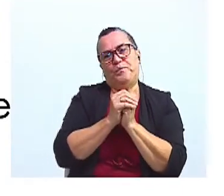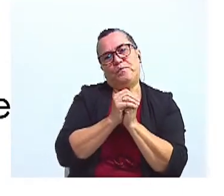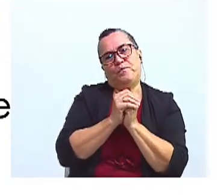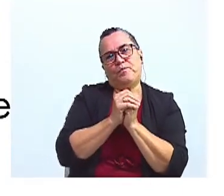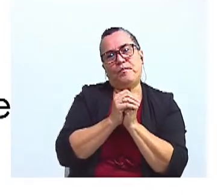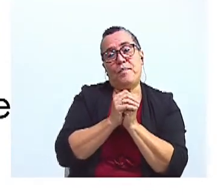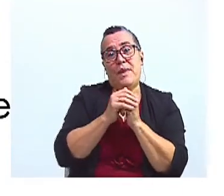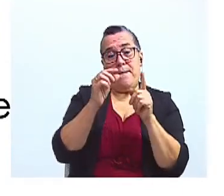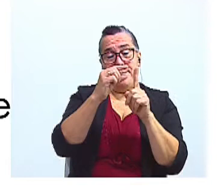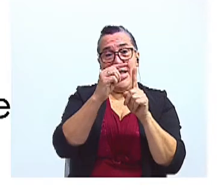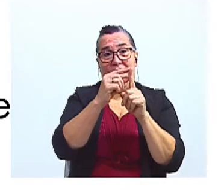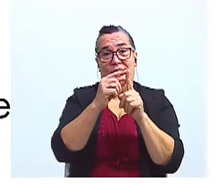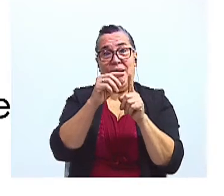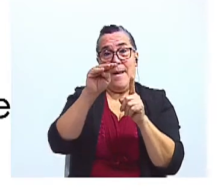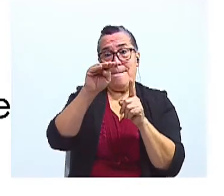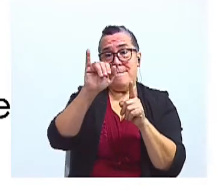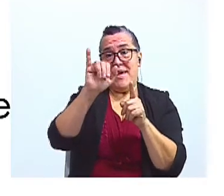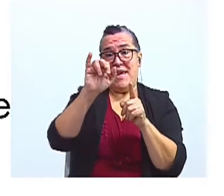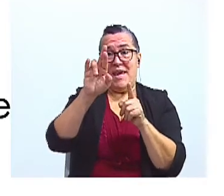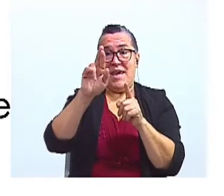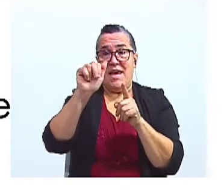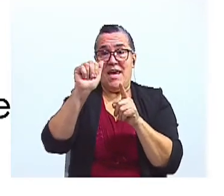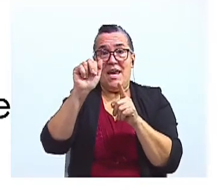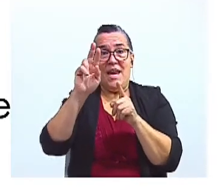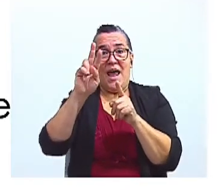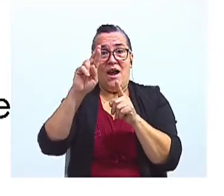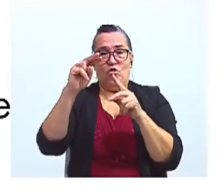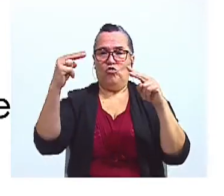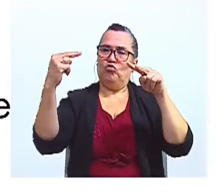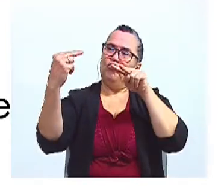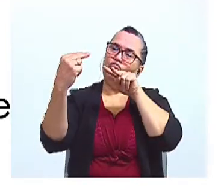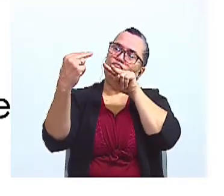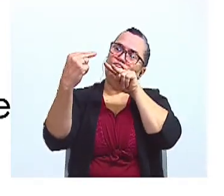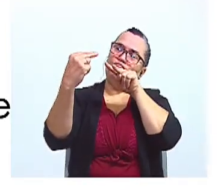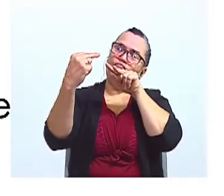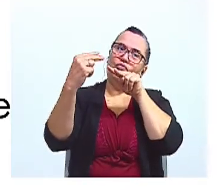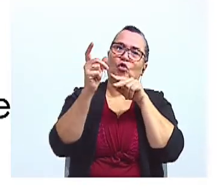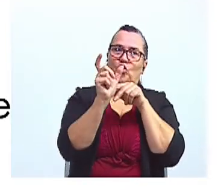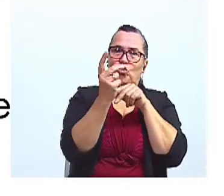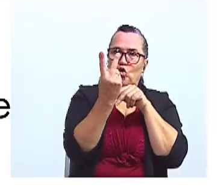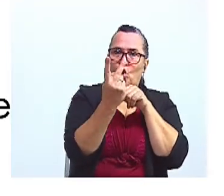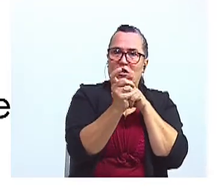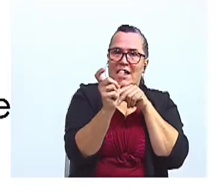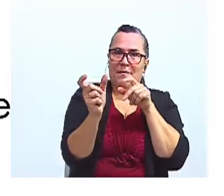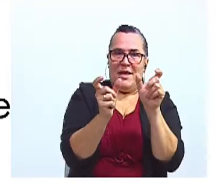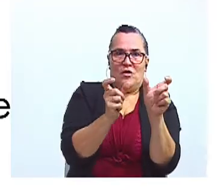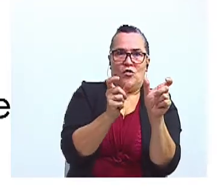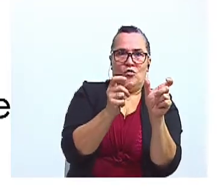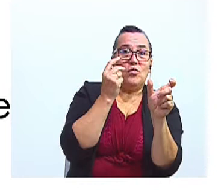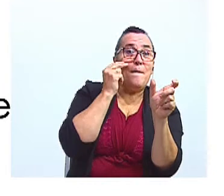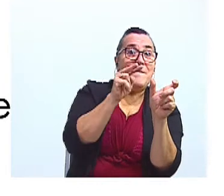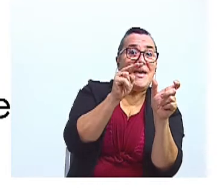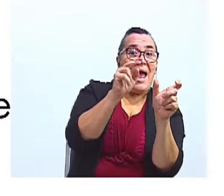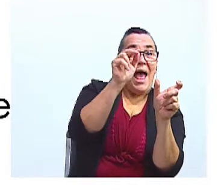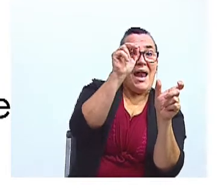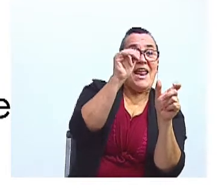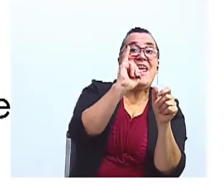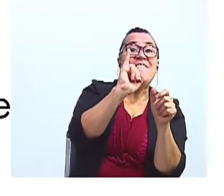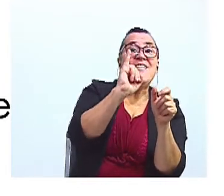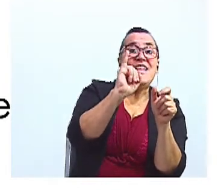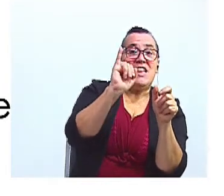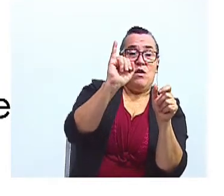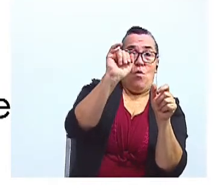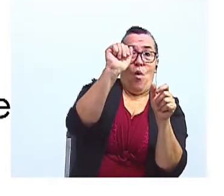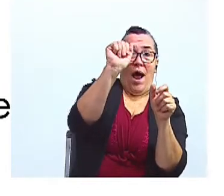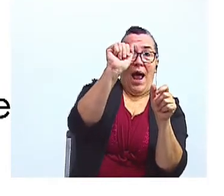la palabra que usted me dijo, mirarnos, está integrada a dos elementos. Mirar, que es un infinitivo, ¿ven? Ar, er, ir y nos.